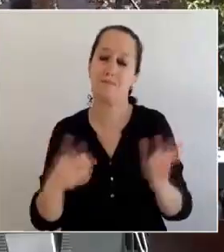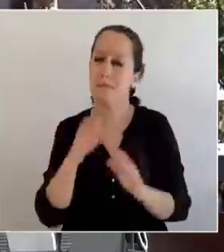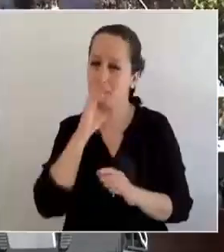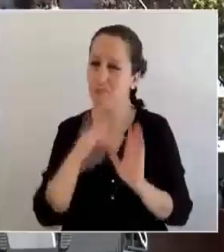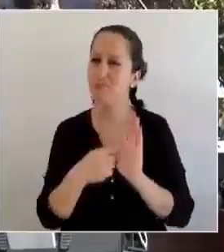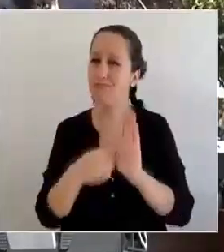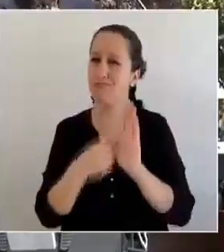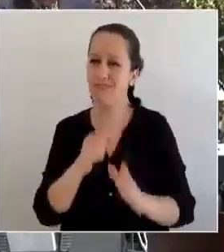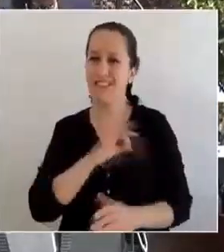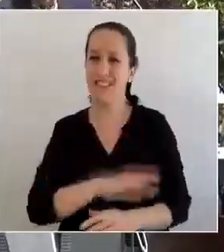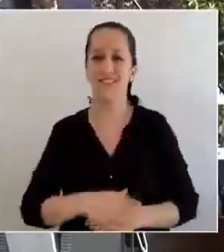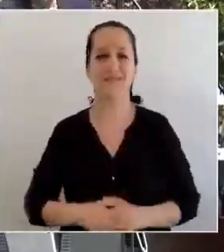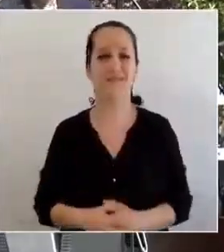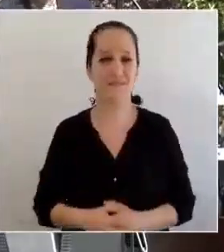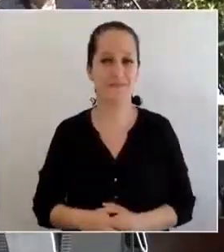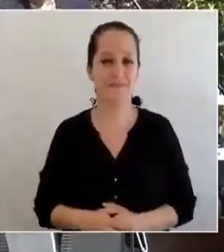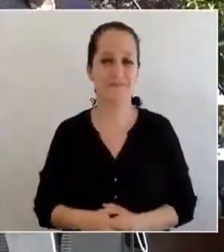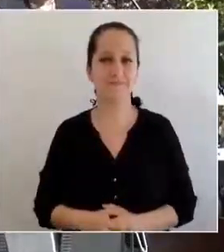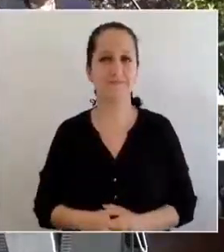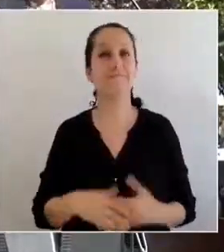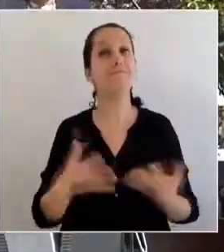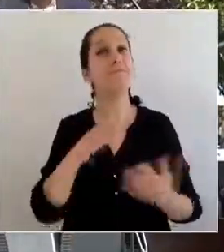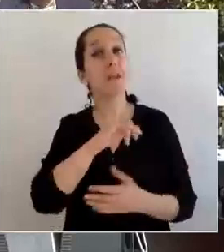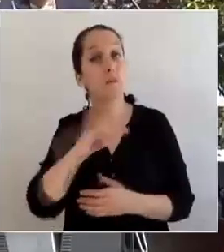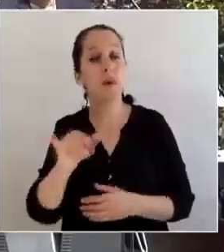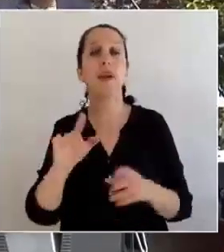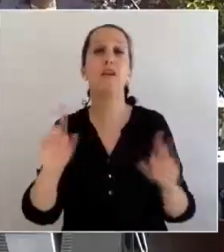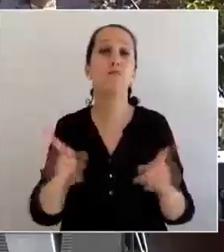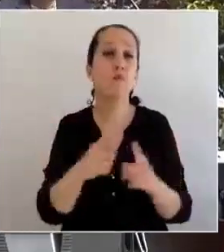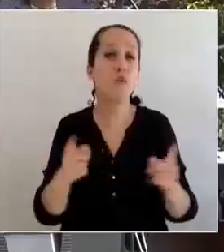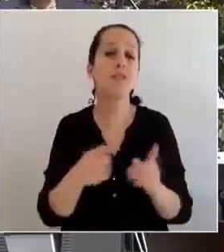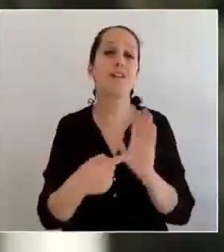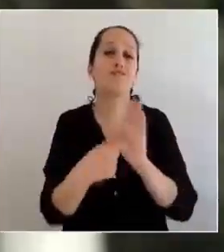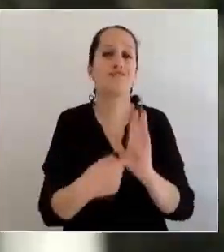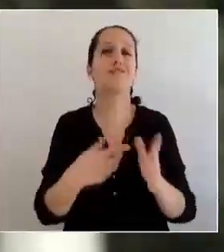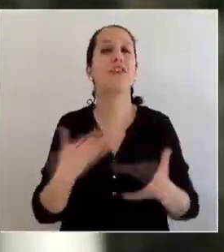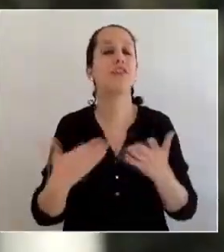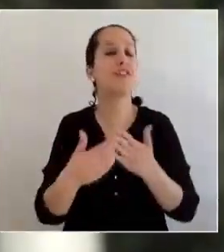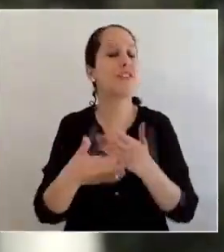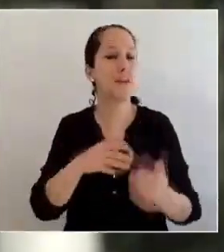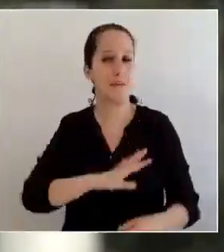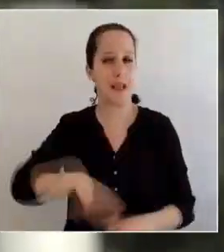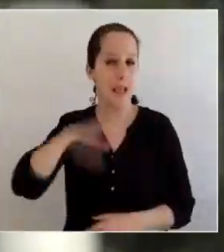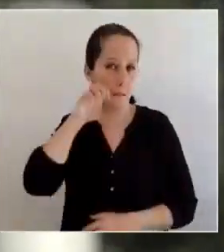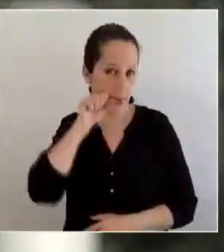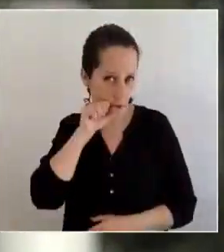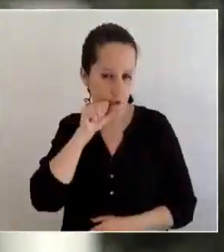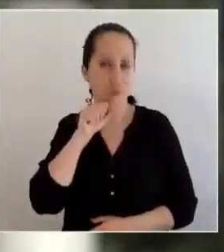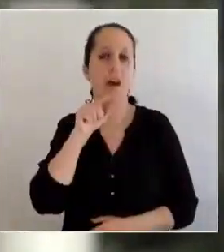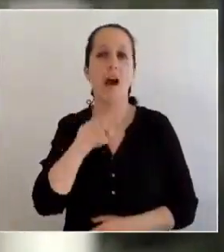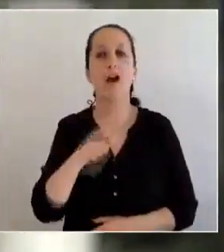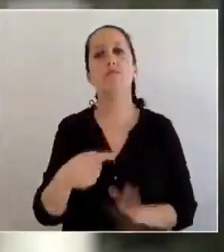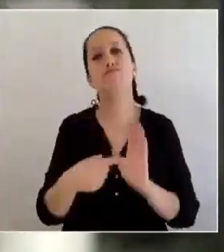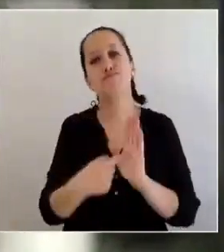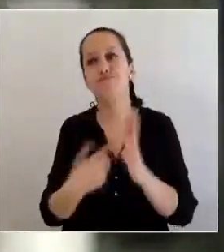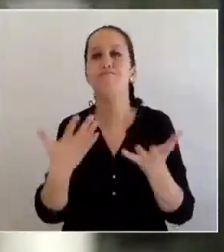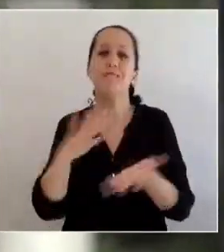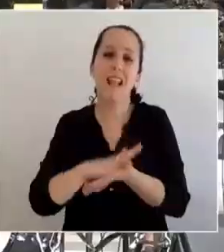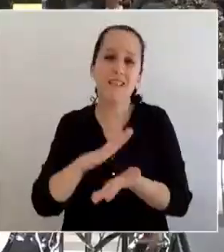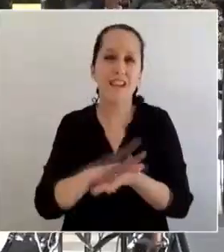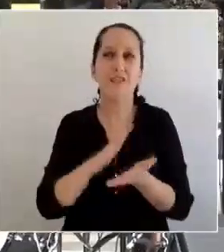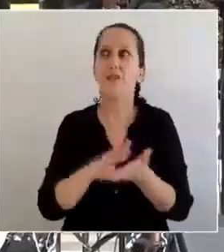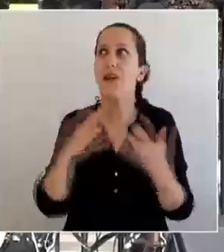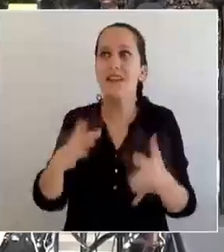Más tarde, con una intervención artística en Plaza Perú, se desarrolló la celebración ciudadana para